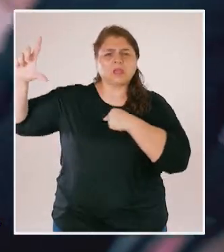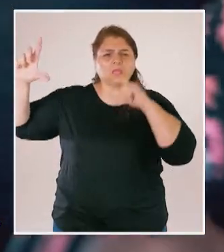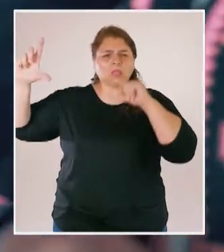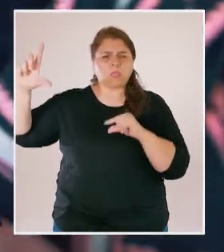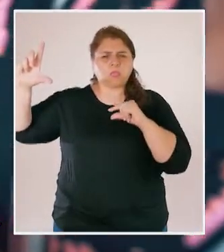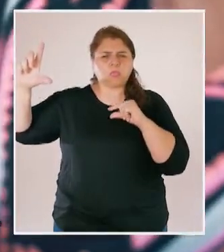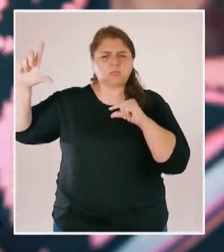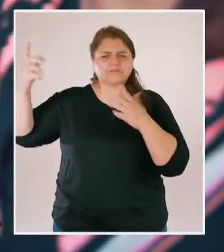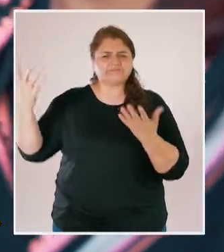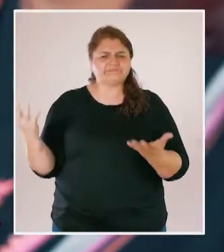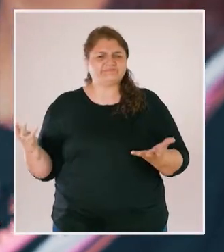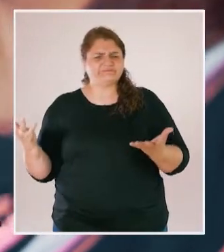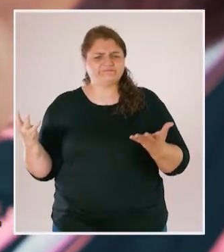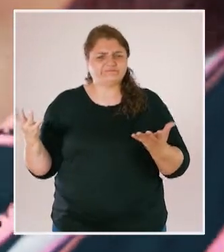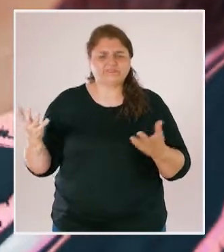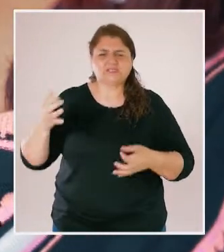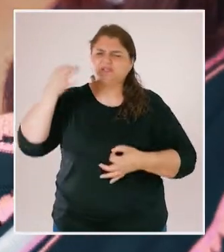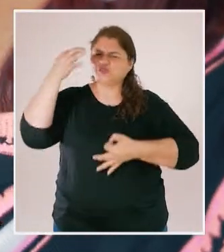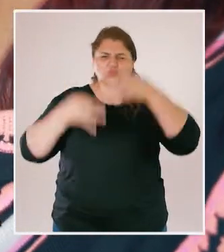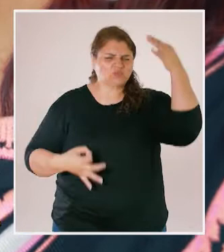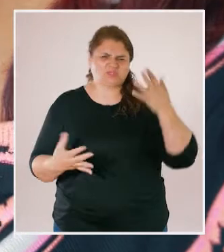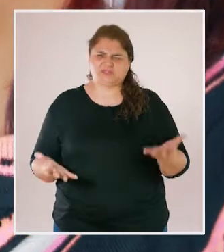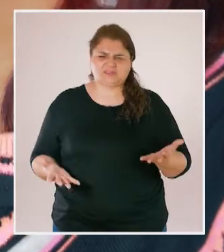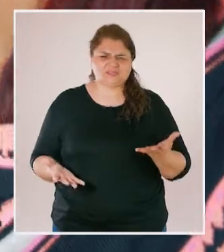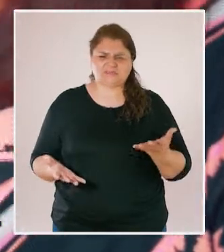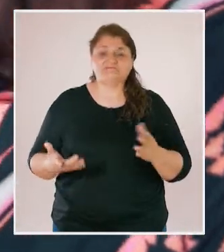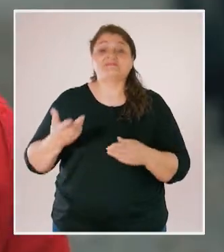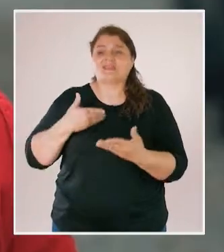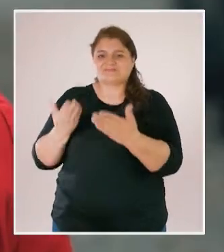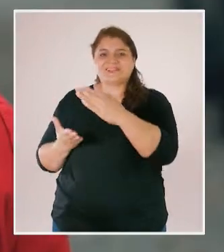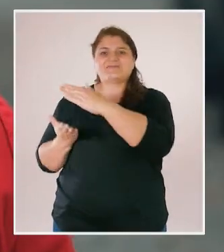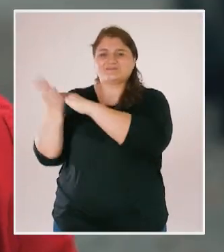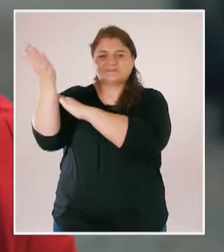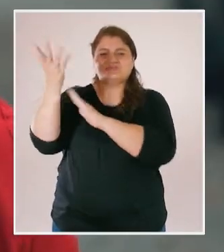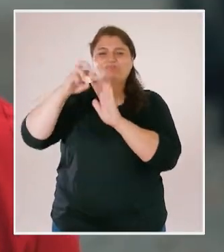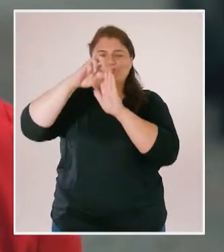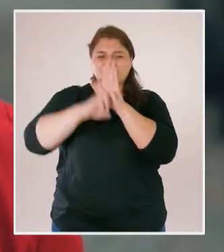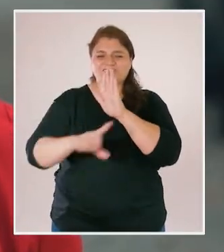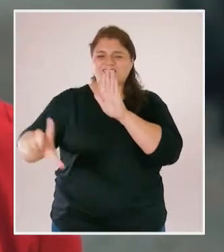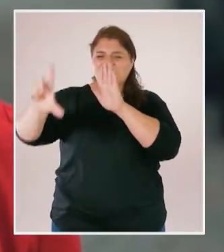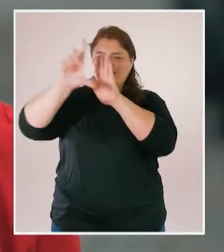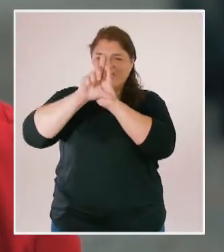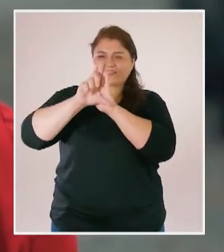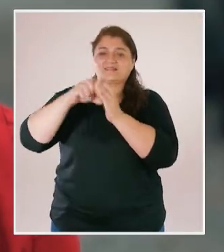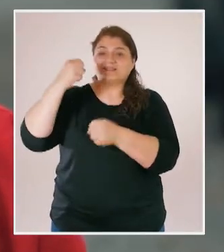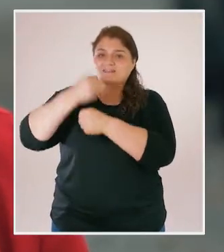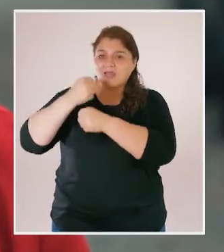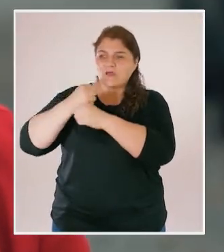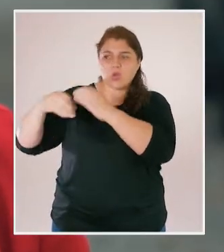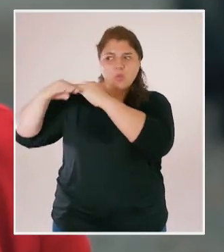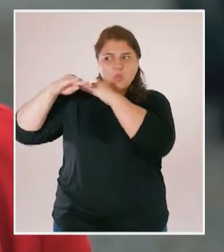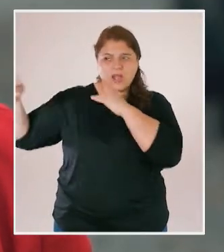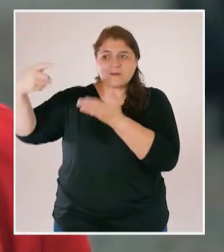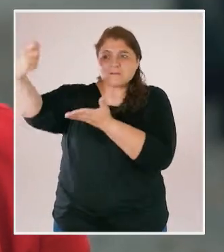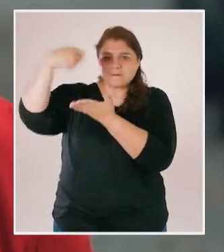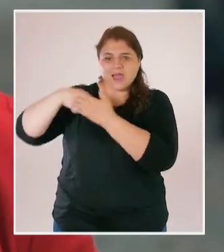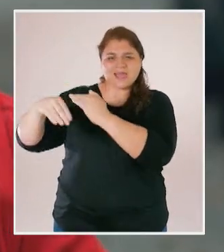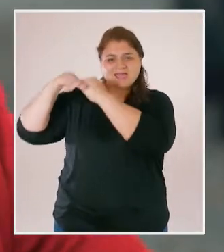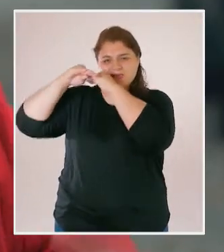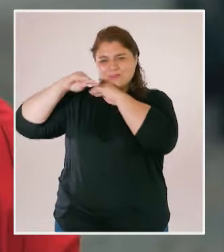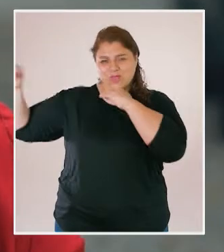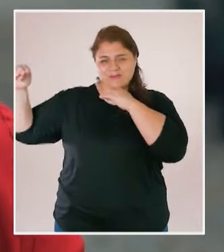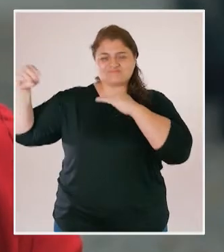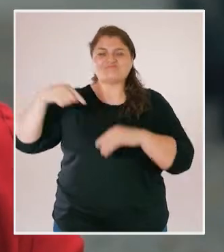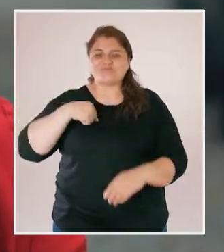menos que mi compañero de trabajo haciendo el mismo trabajo. Para terminar con esta injusticia es que presenté el proyecto de ley